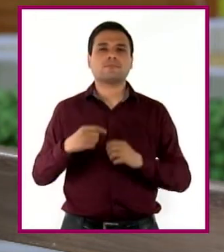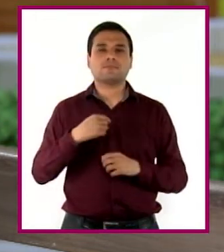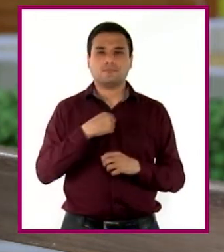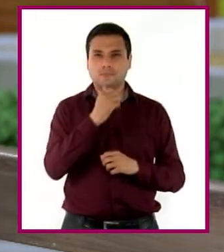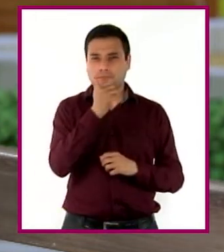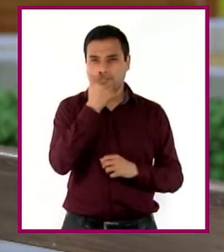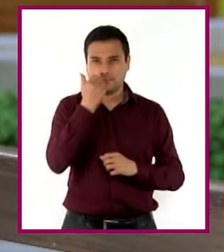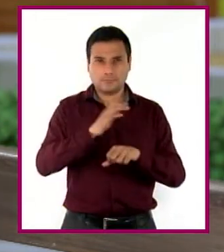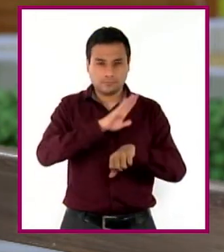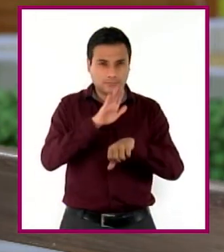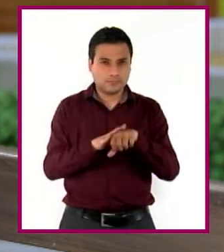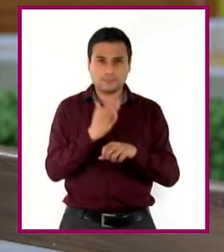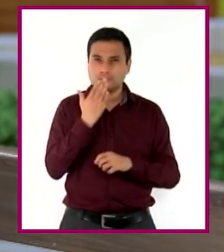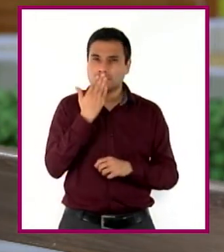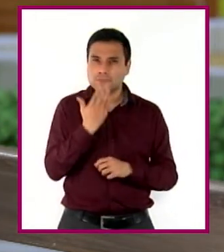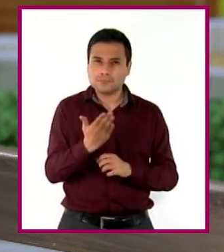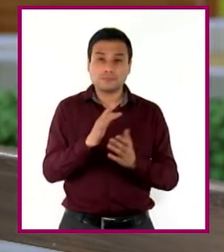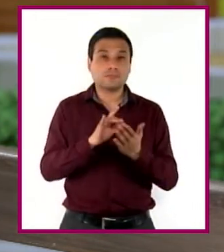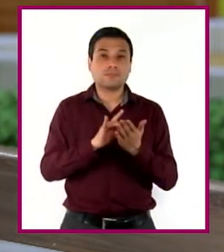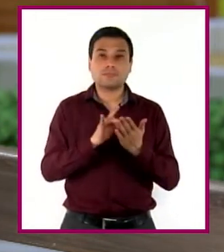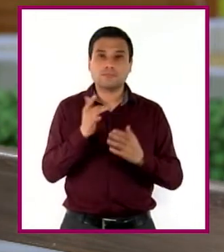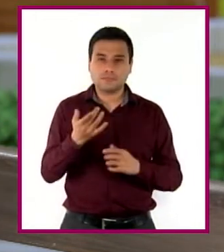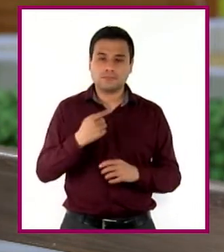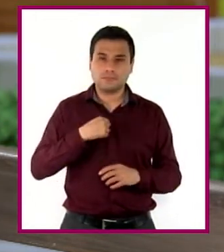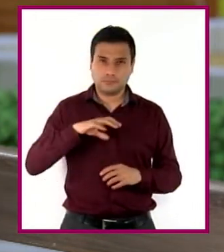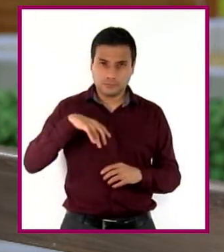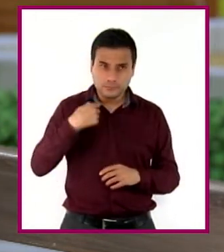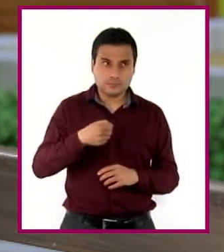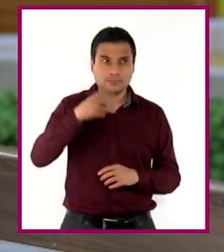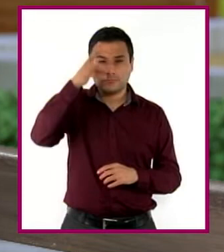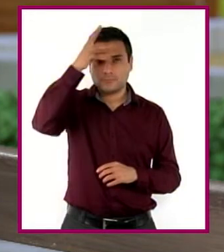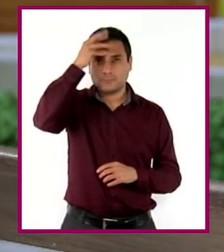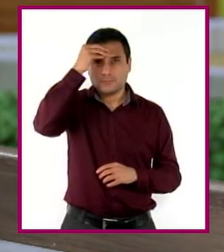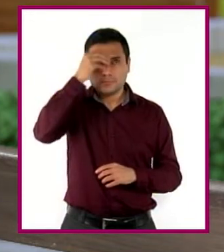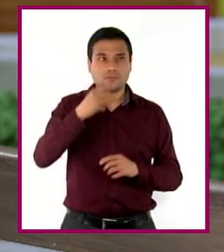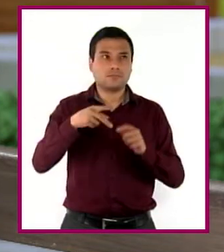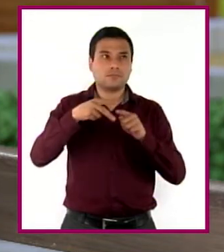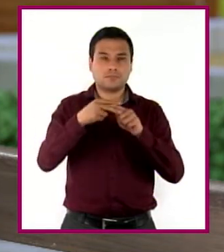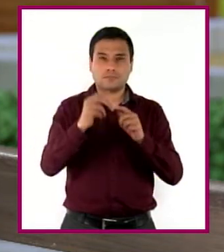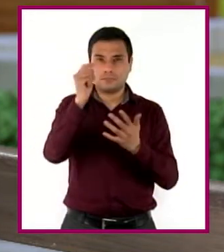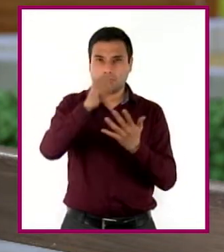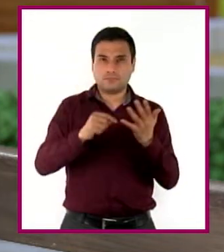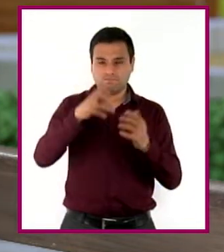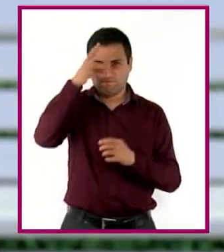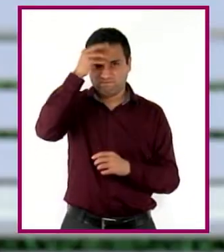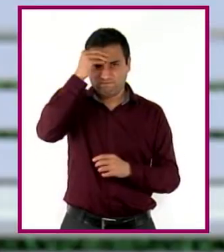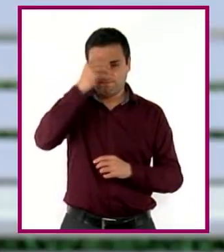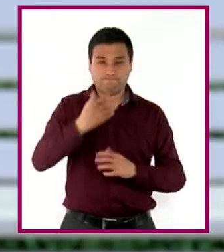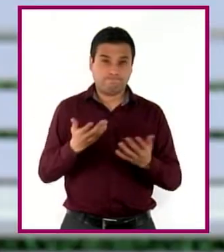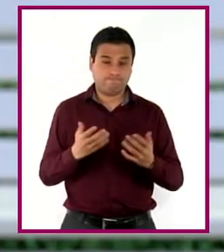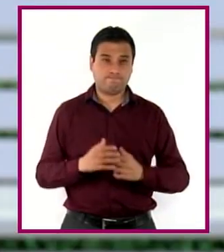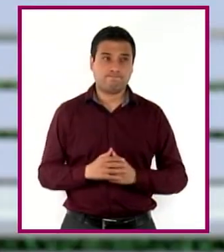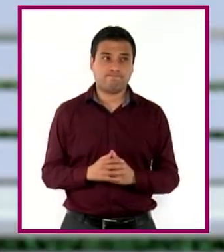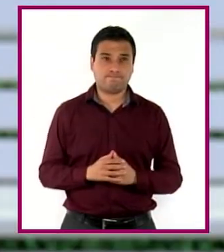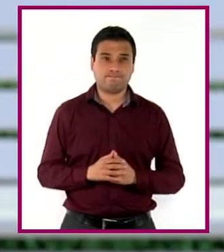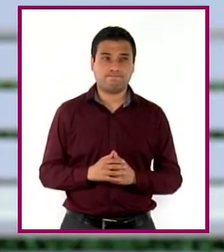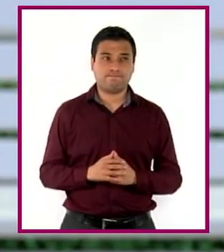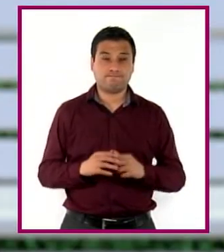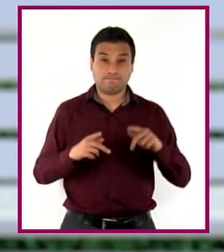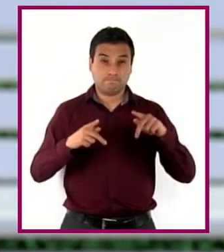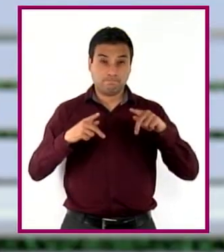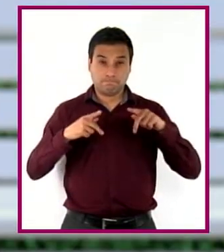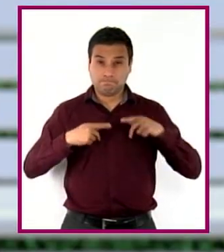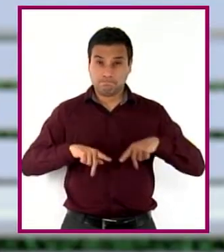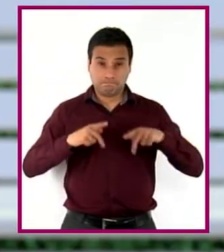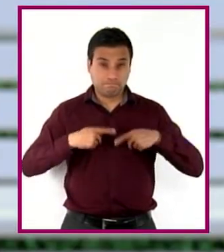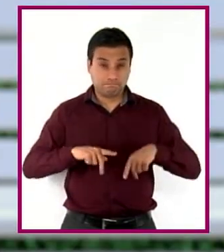estudiante cuando se esfuerza en aprender y obtener las herramientas que su escuela le brinda para realizar su profesión. Pero una persona que